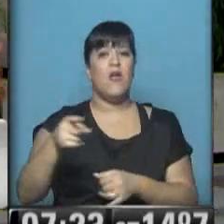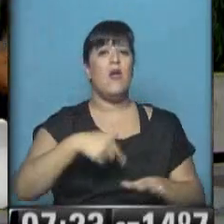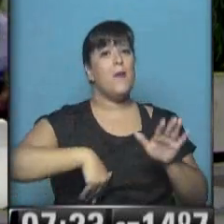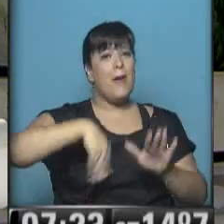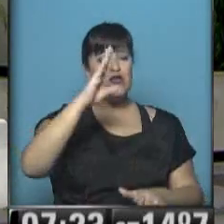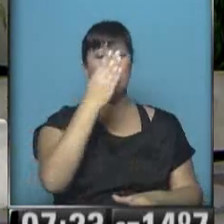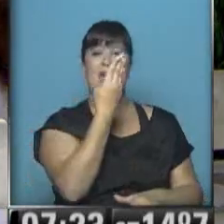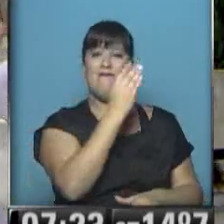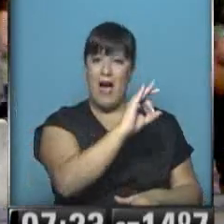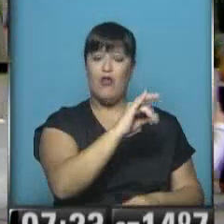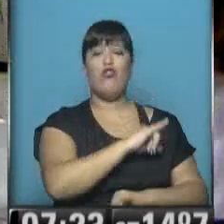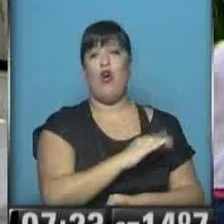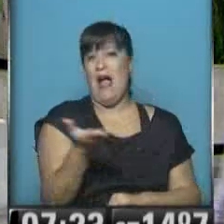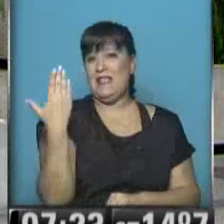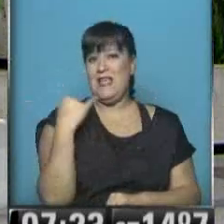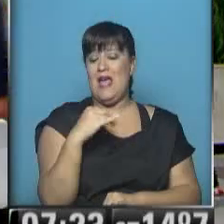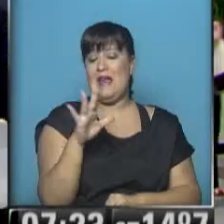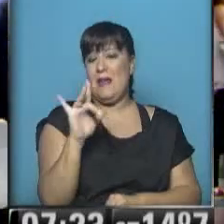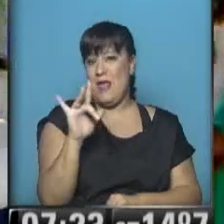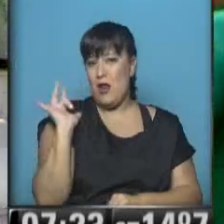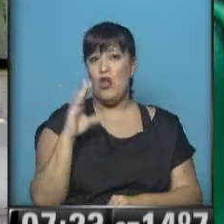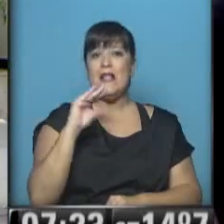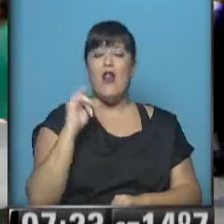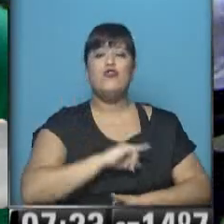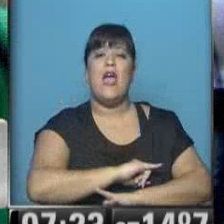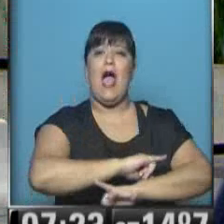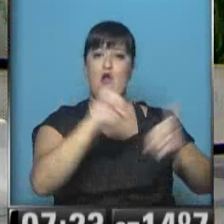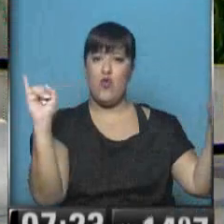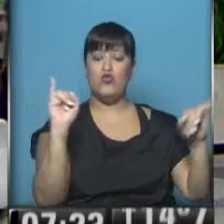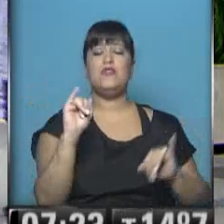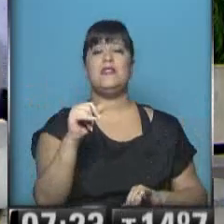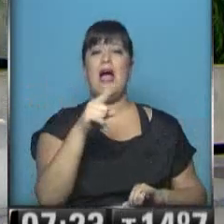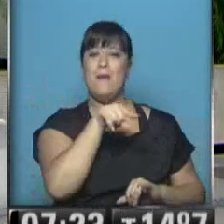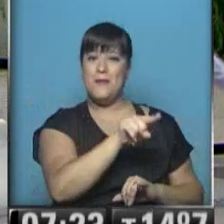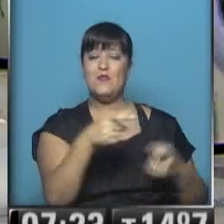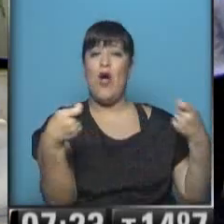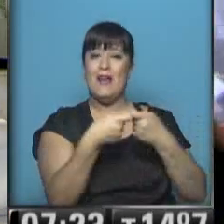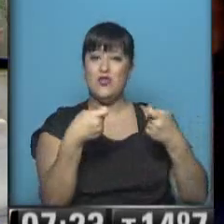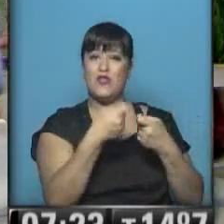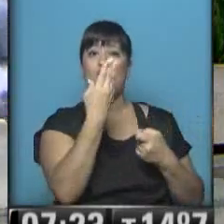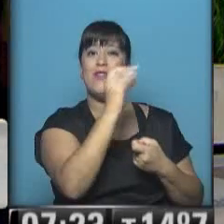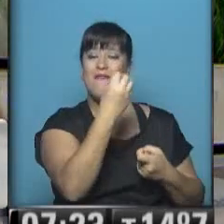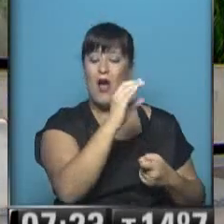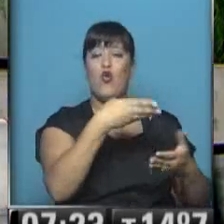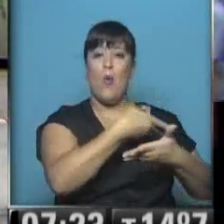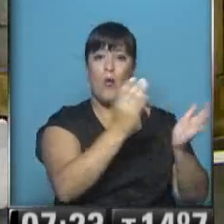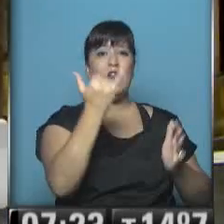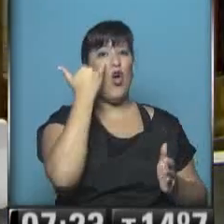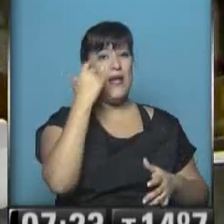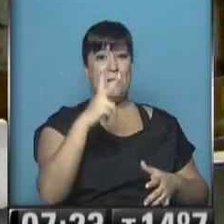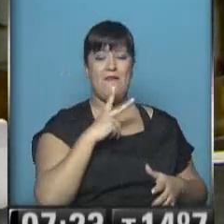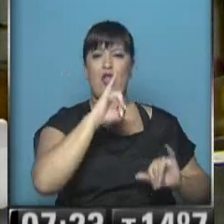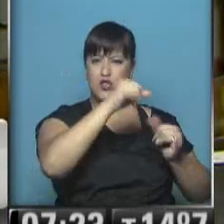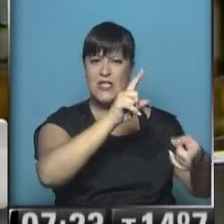anunciaron anoche, miércoles por la noche, que quienes integran esta Asociación de Bancos Públicos y Privados acordaron